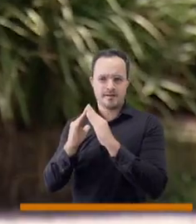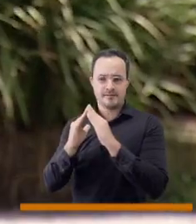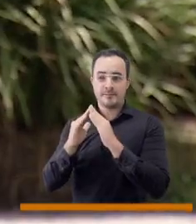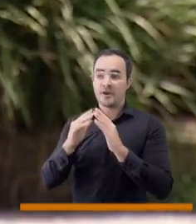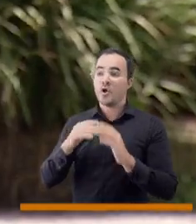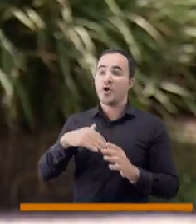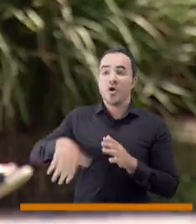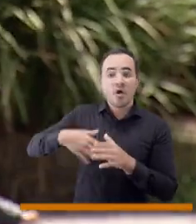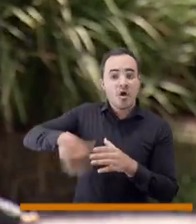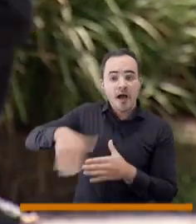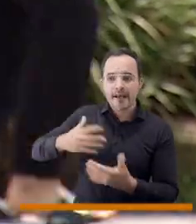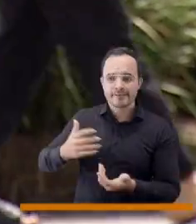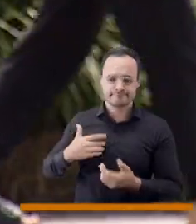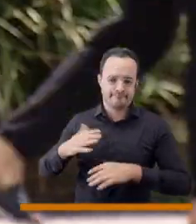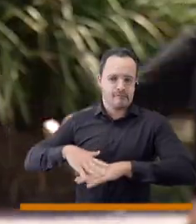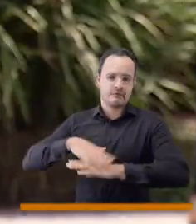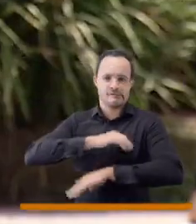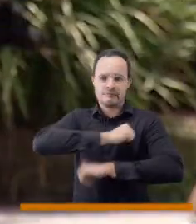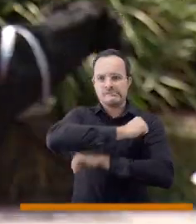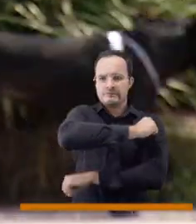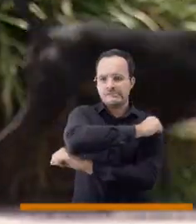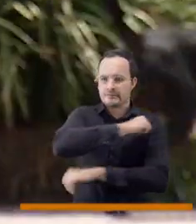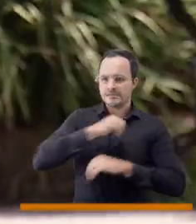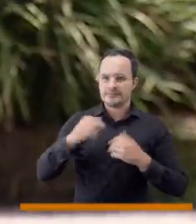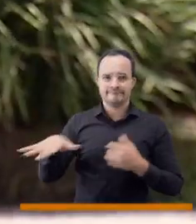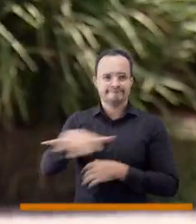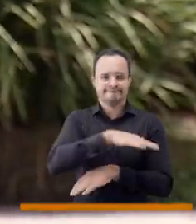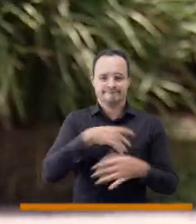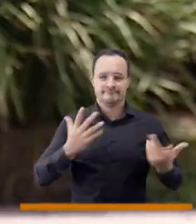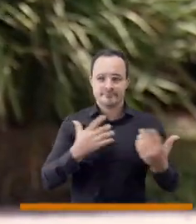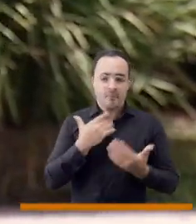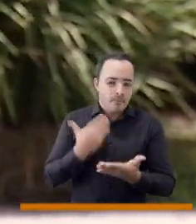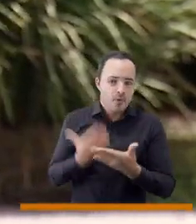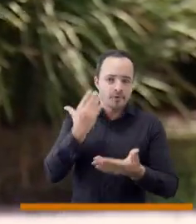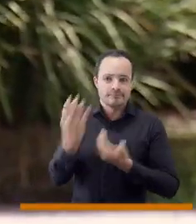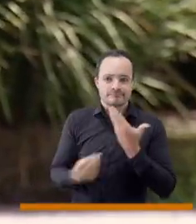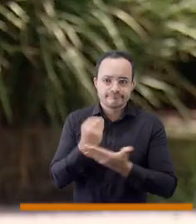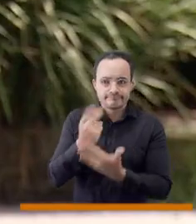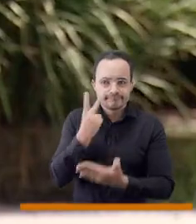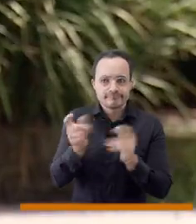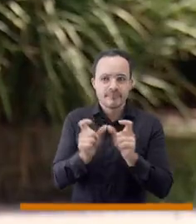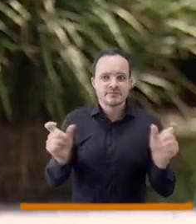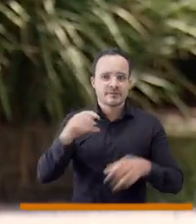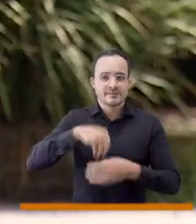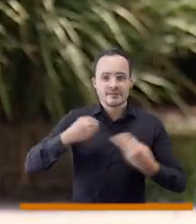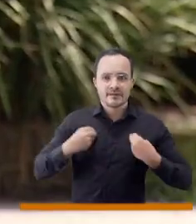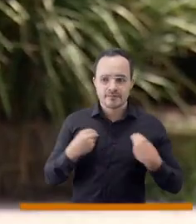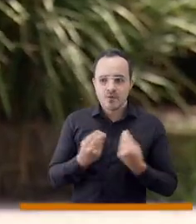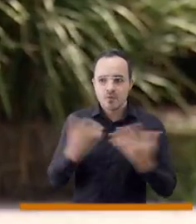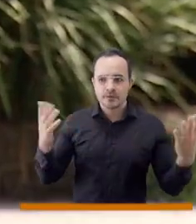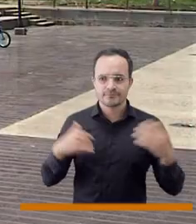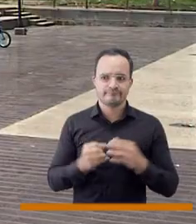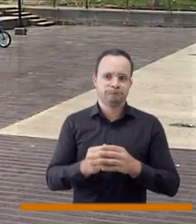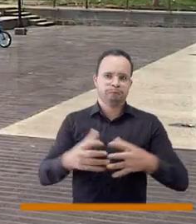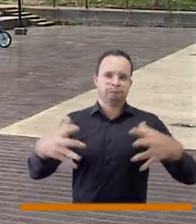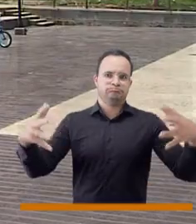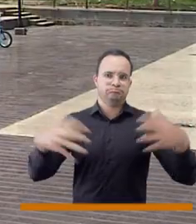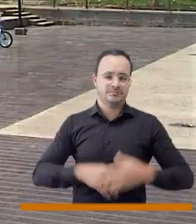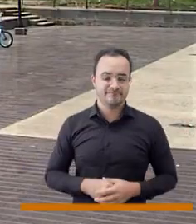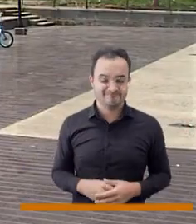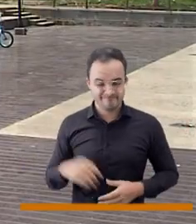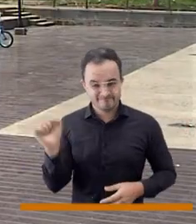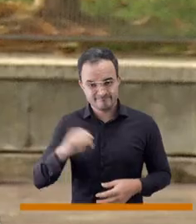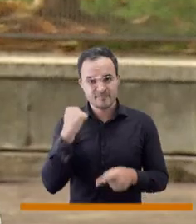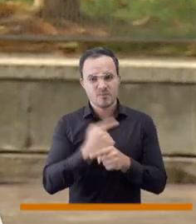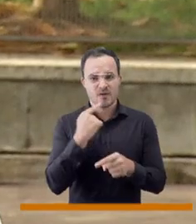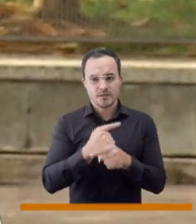protectores más significativos y eso lo vemos también en eso que usted acaba de mencionar, concejal, que es el aumento de la presencia de los habitantes de